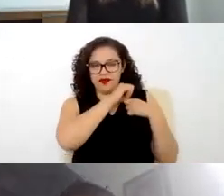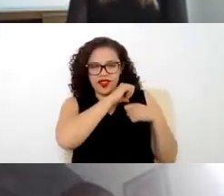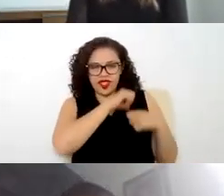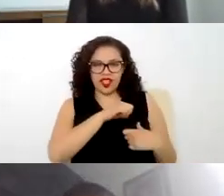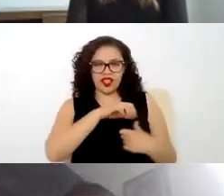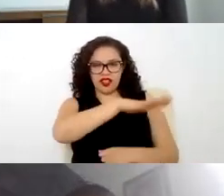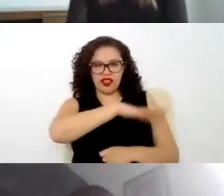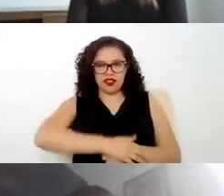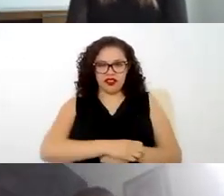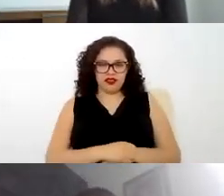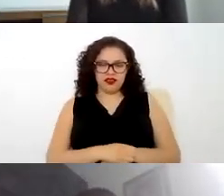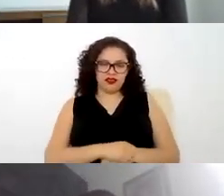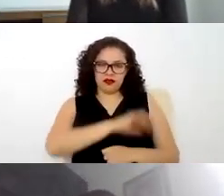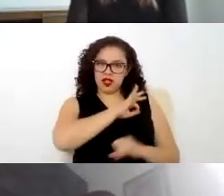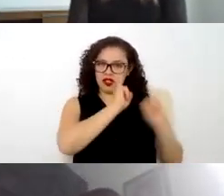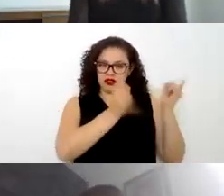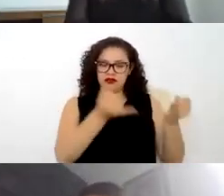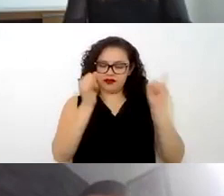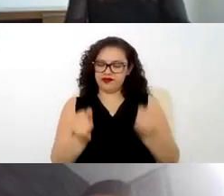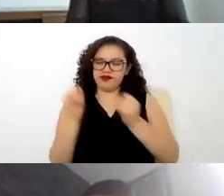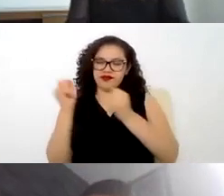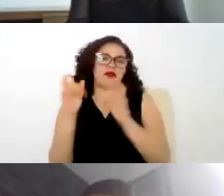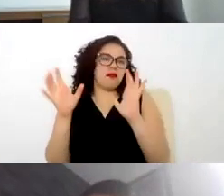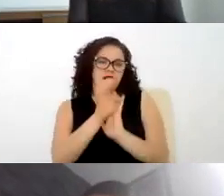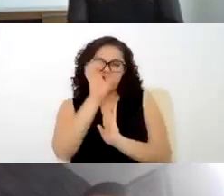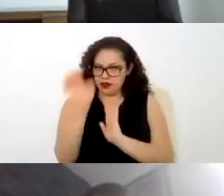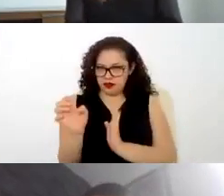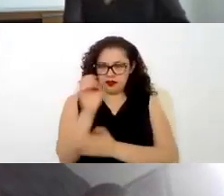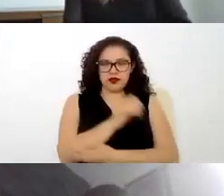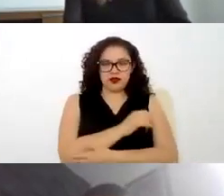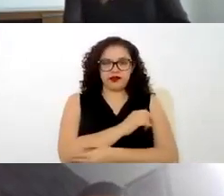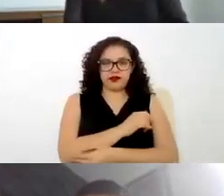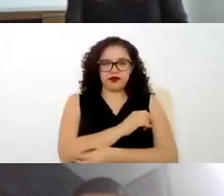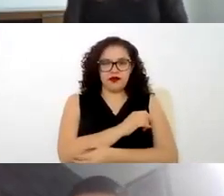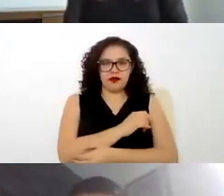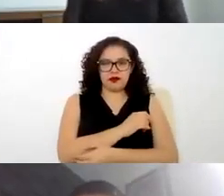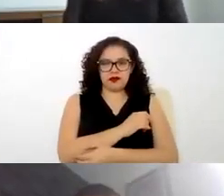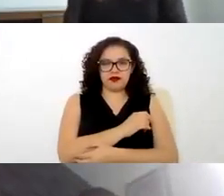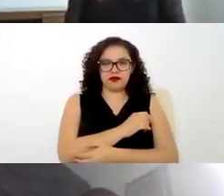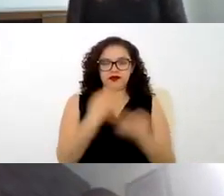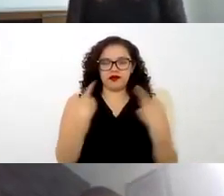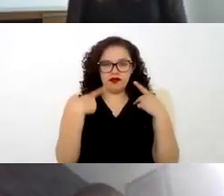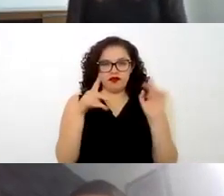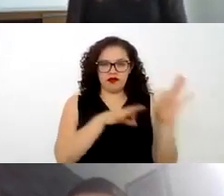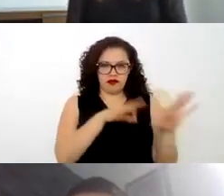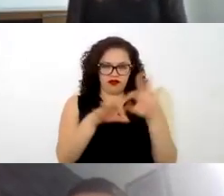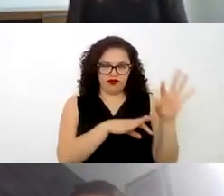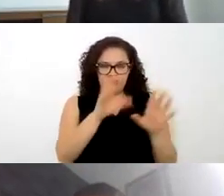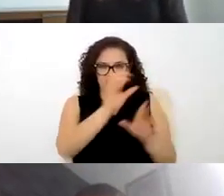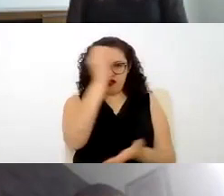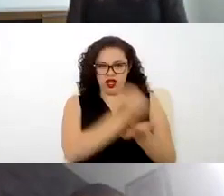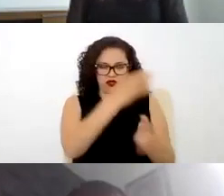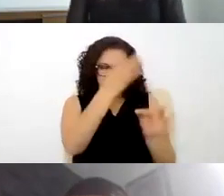puede individualizar y en este caso el trabajador ante el cumplimiento de algunas obligaciones